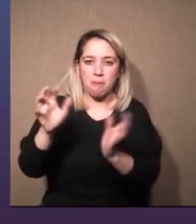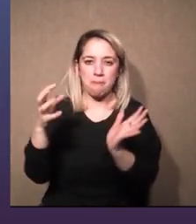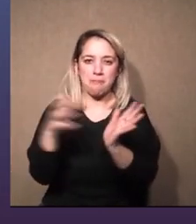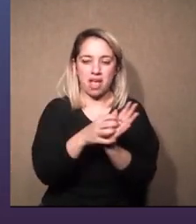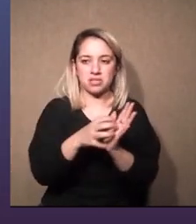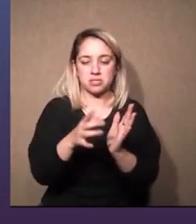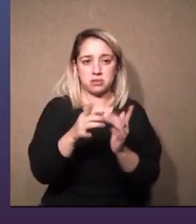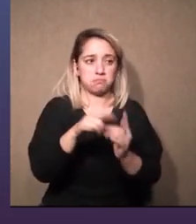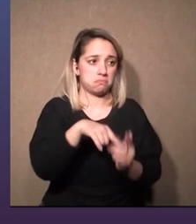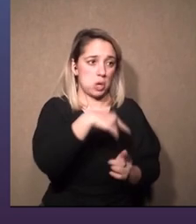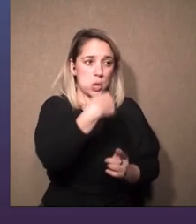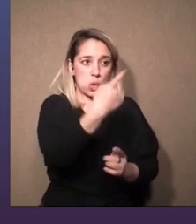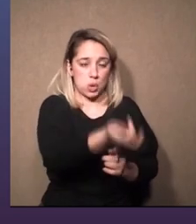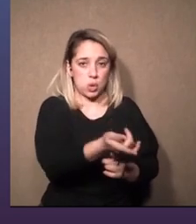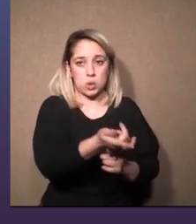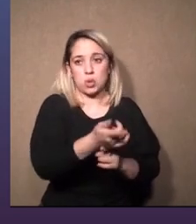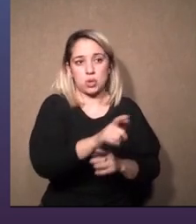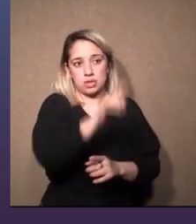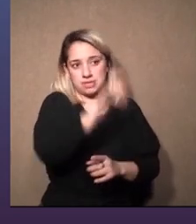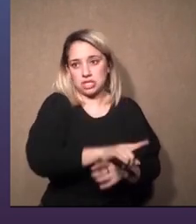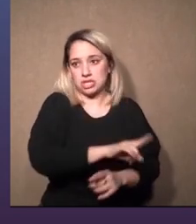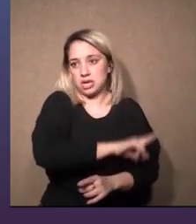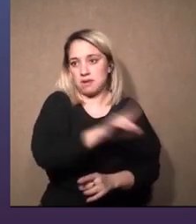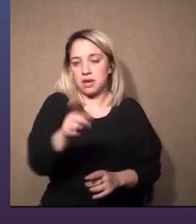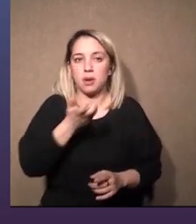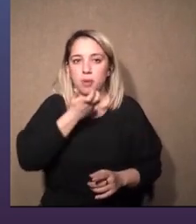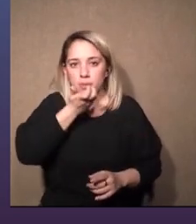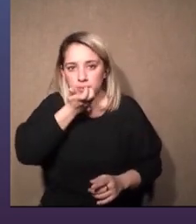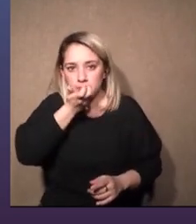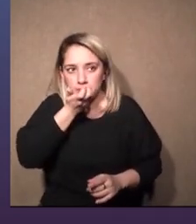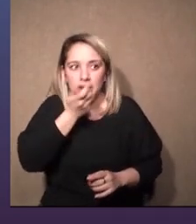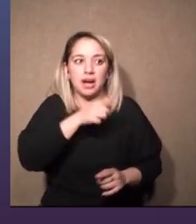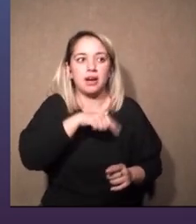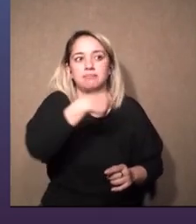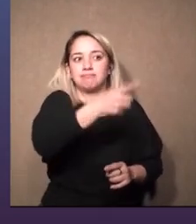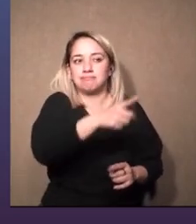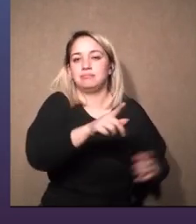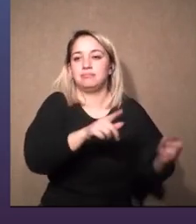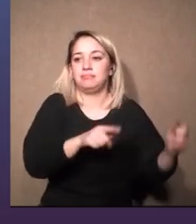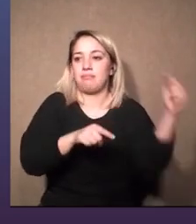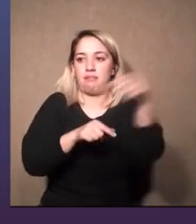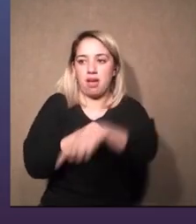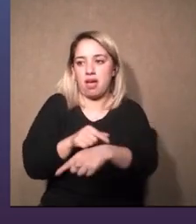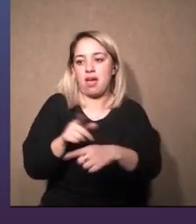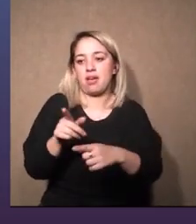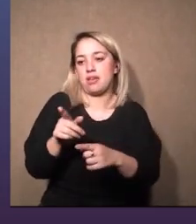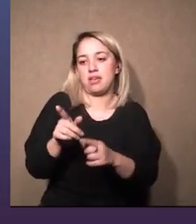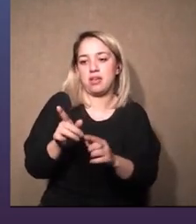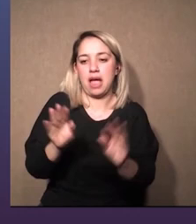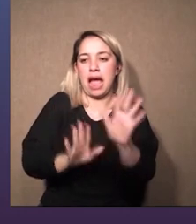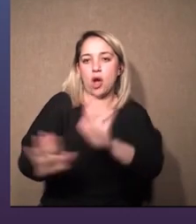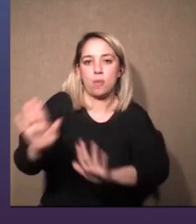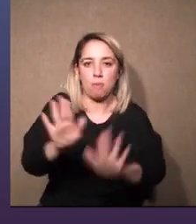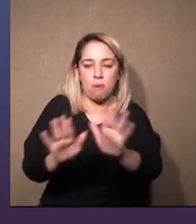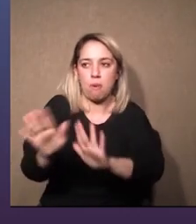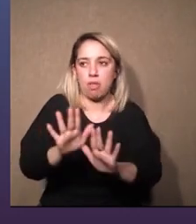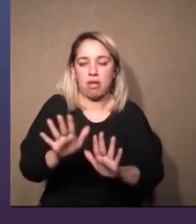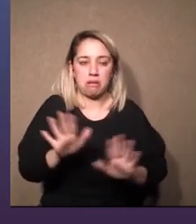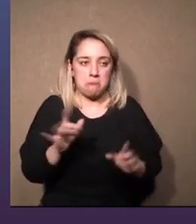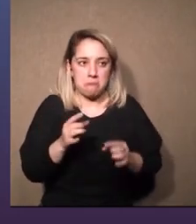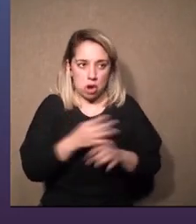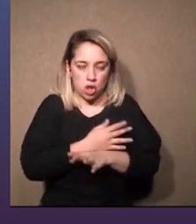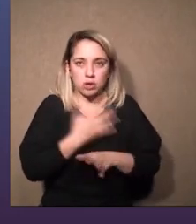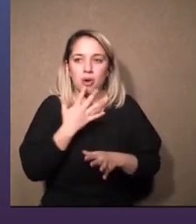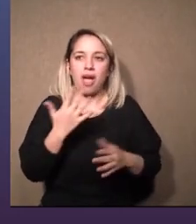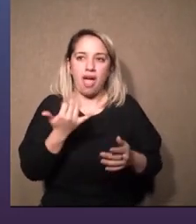y va alguien le recorta la cuchilla y eso desapareció y si lo podemos hacer así este está